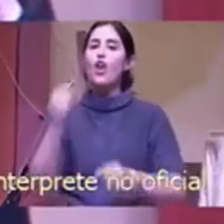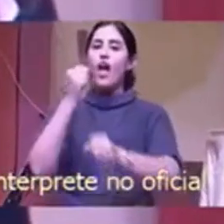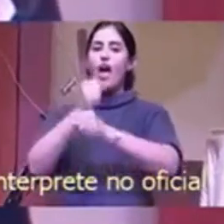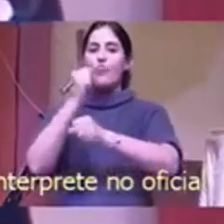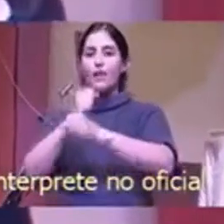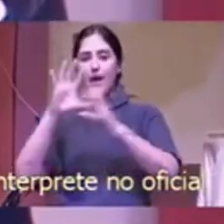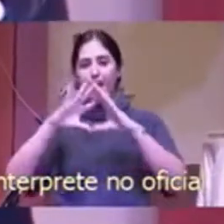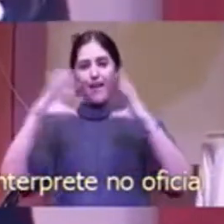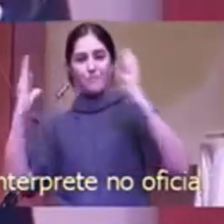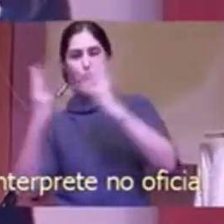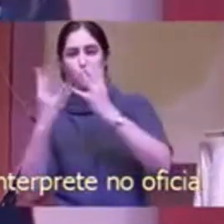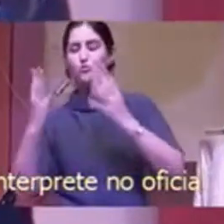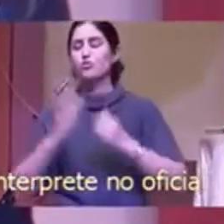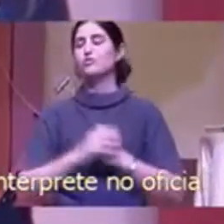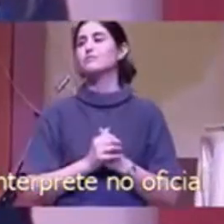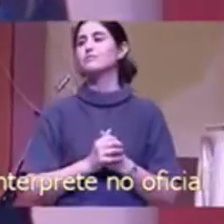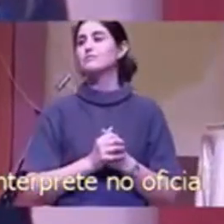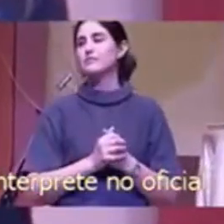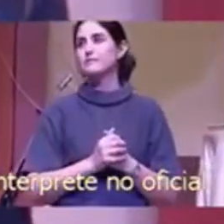Alaben a Dios.